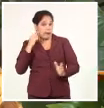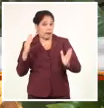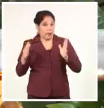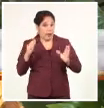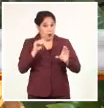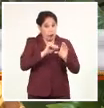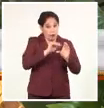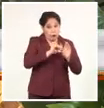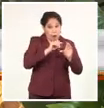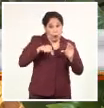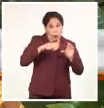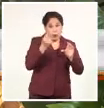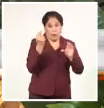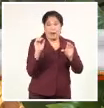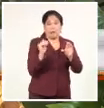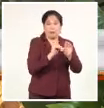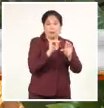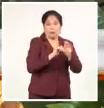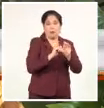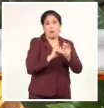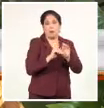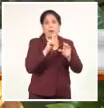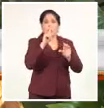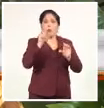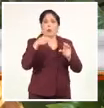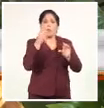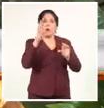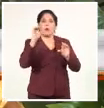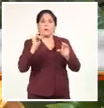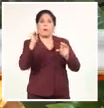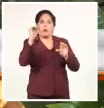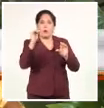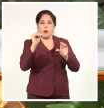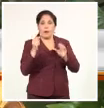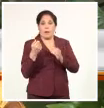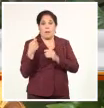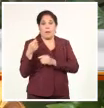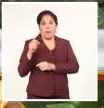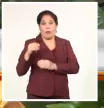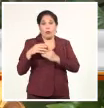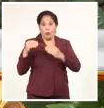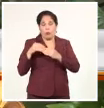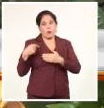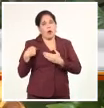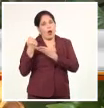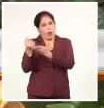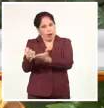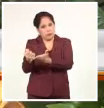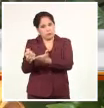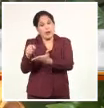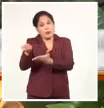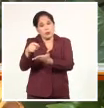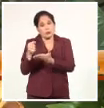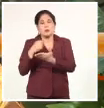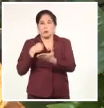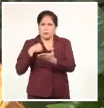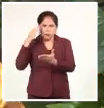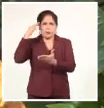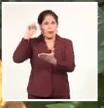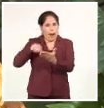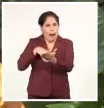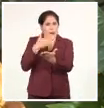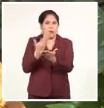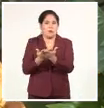fondos ascenderán a 1,4 millones de dólares y yo me he propuesto aumentar